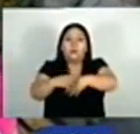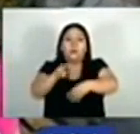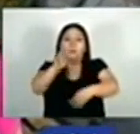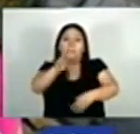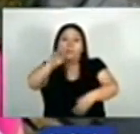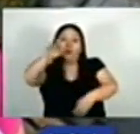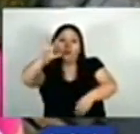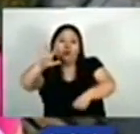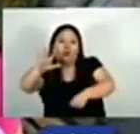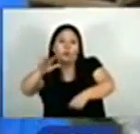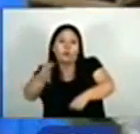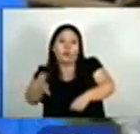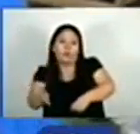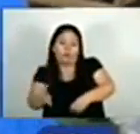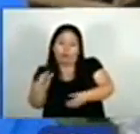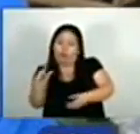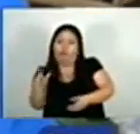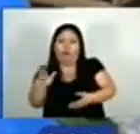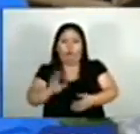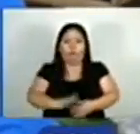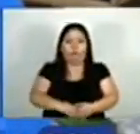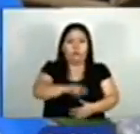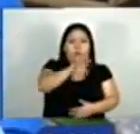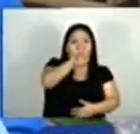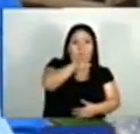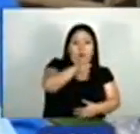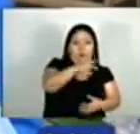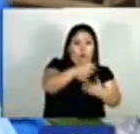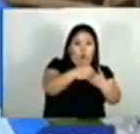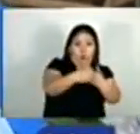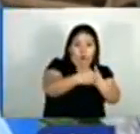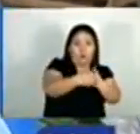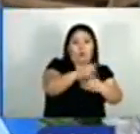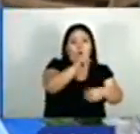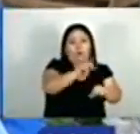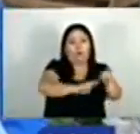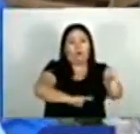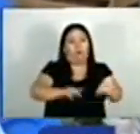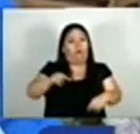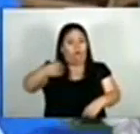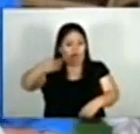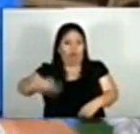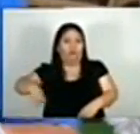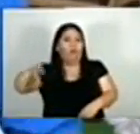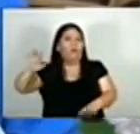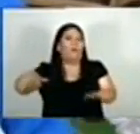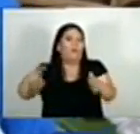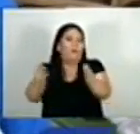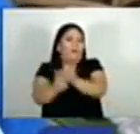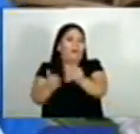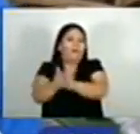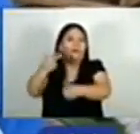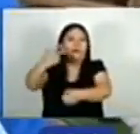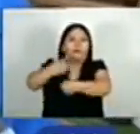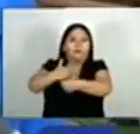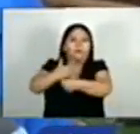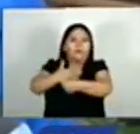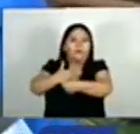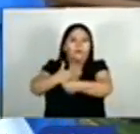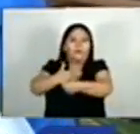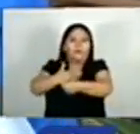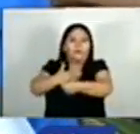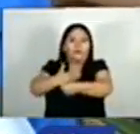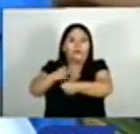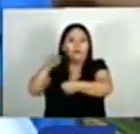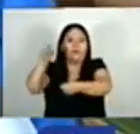crecido al dólar. Aquí está todo caro, por Guatemala que ha cerrado. Por Guatemala